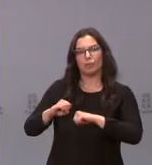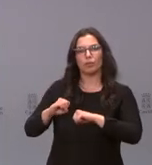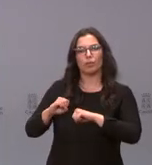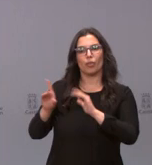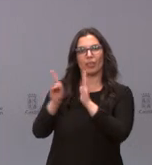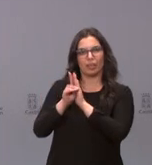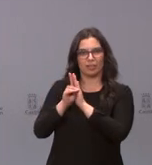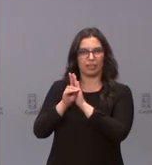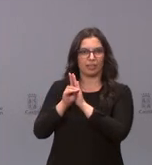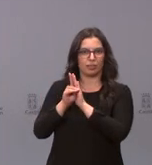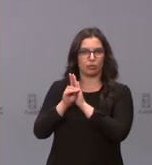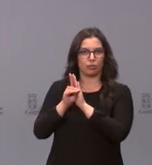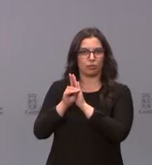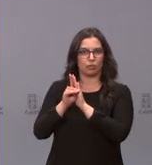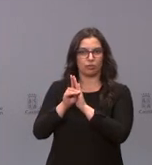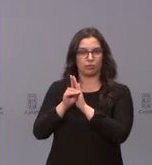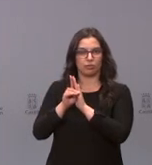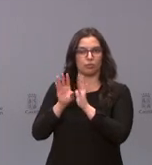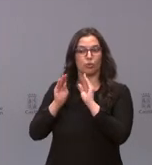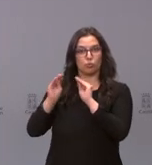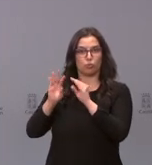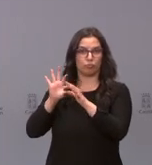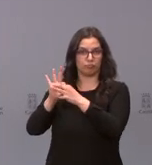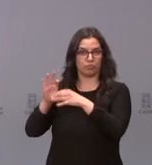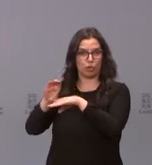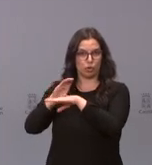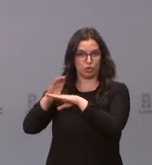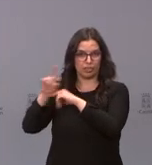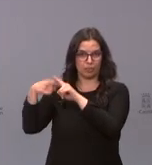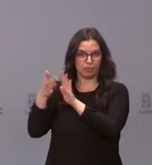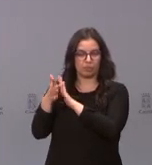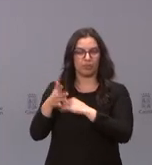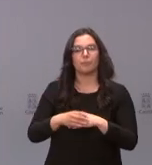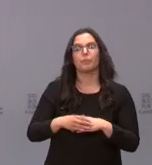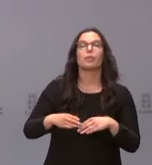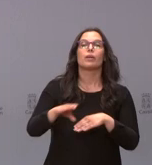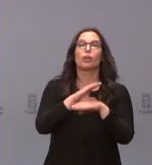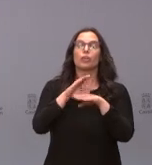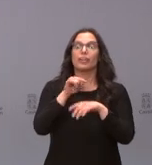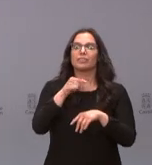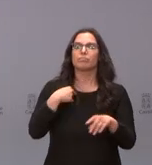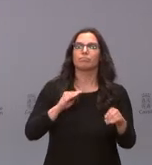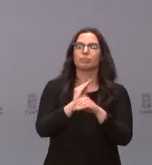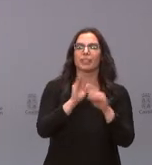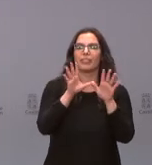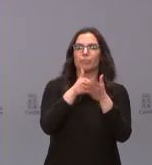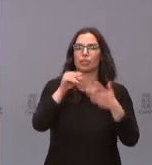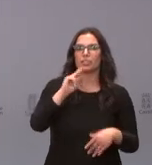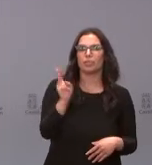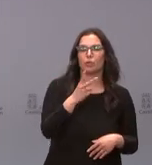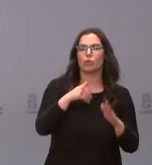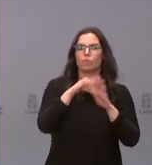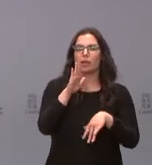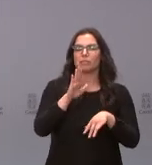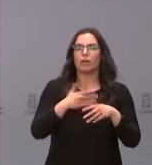decreto que corresponde a su consejería. La Consejería de Sanidad destina más de 10 millones de euros a dotar a Castilla y